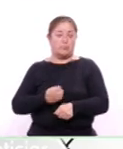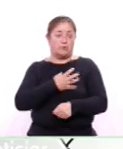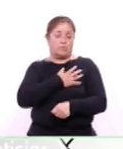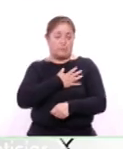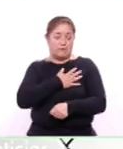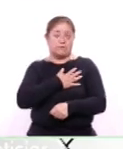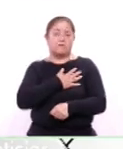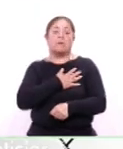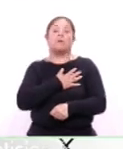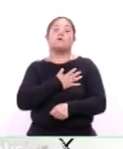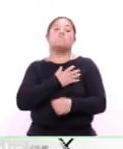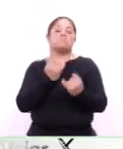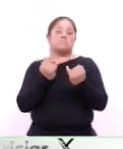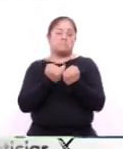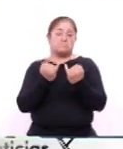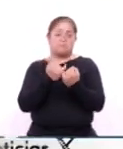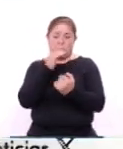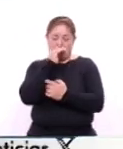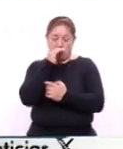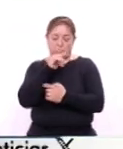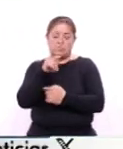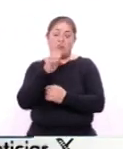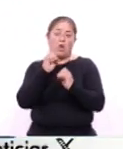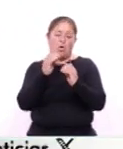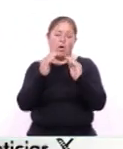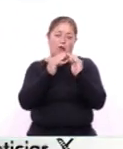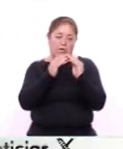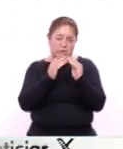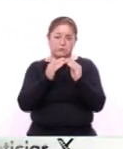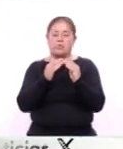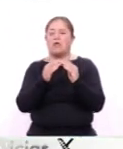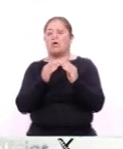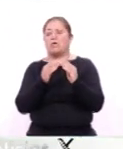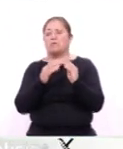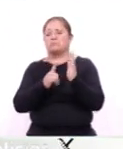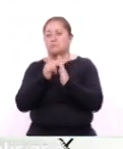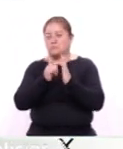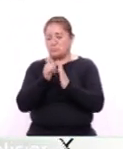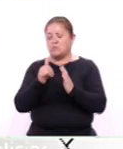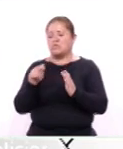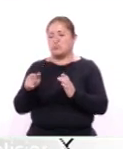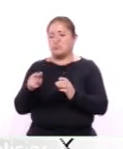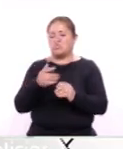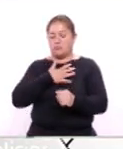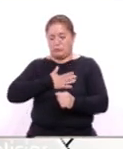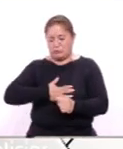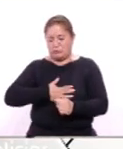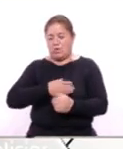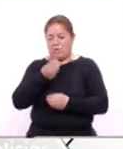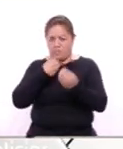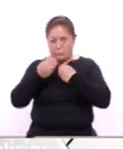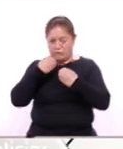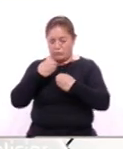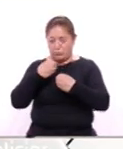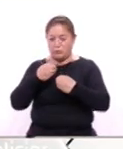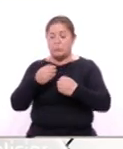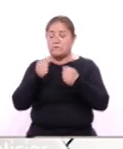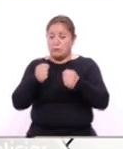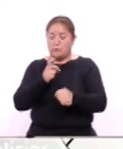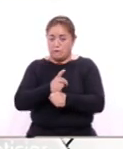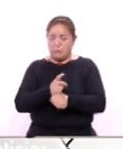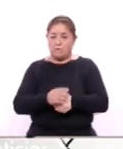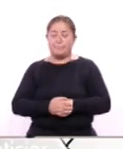así como realizar acciones en materia de vivienda obra social justicia alimentación y seguridad a nivel estatal